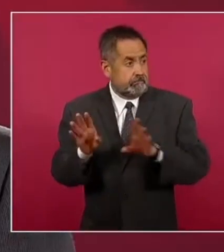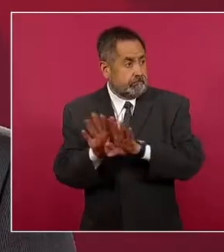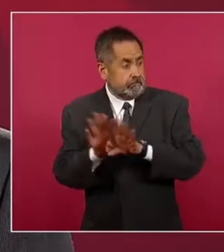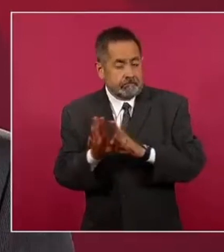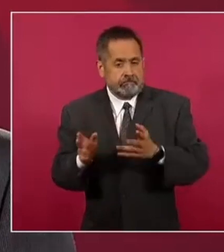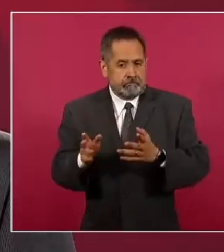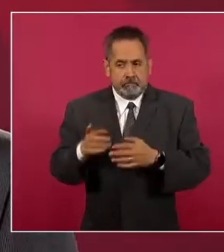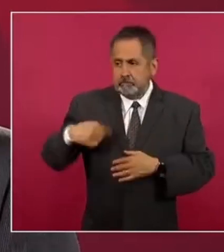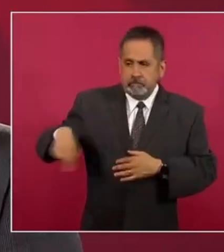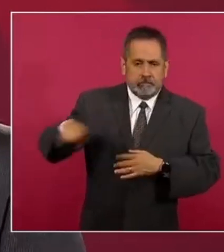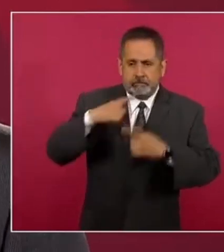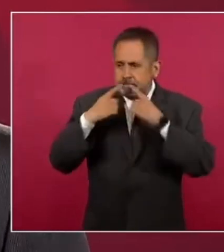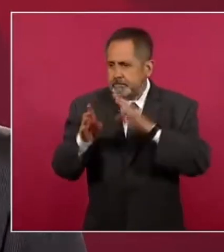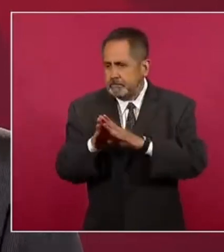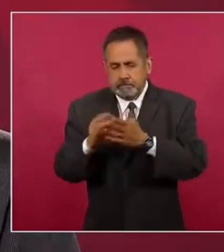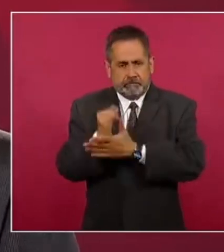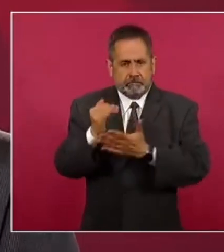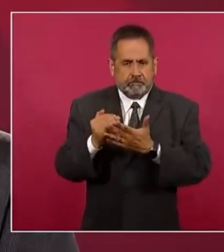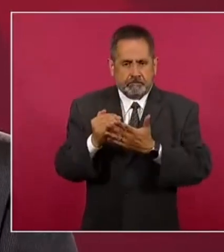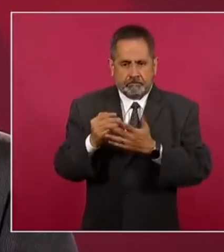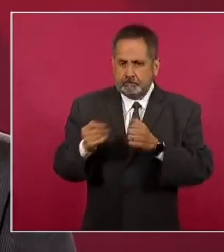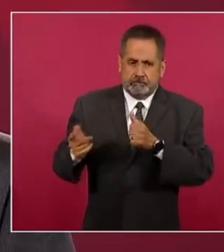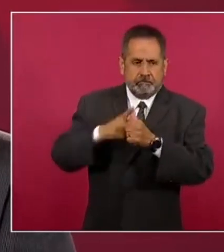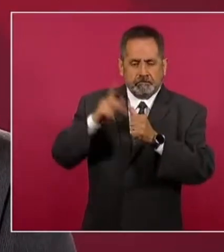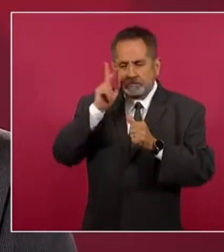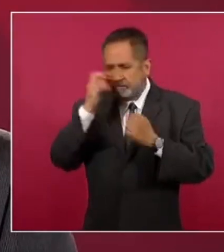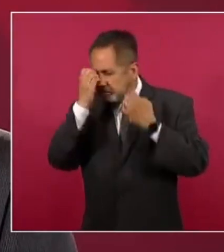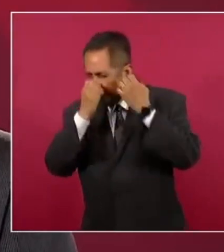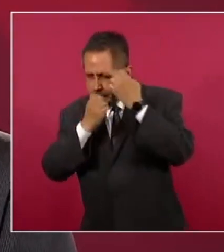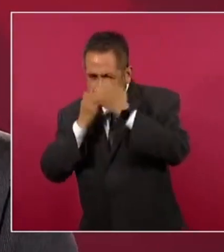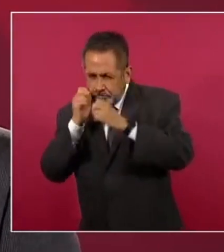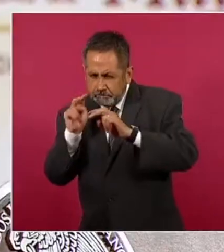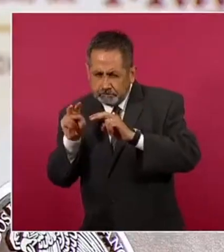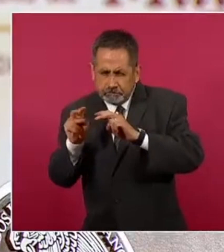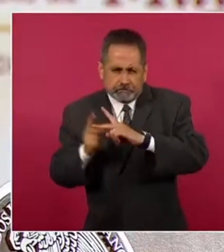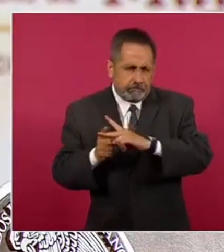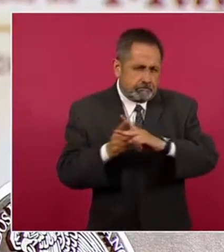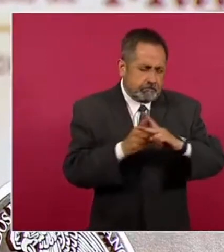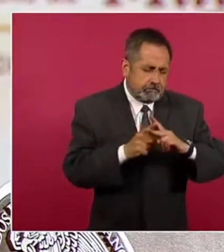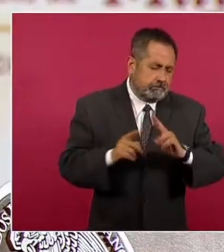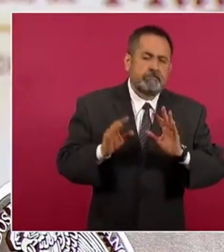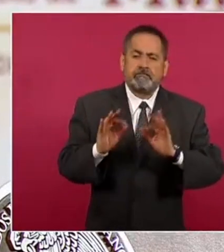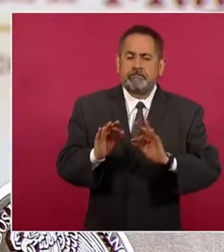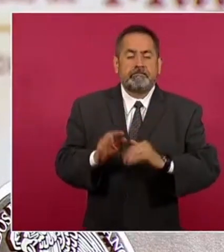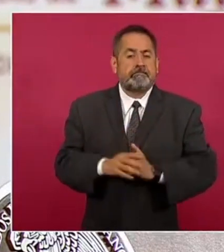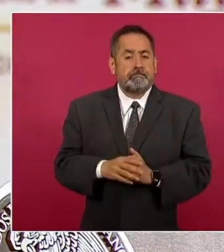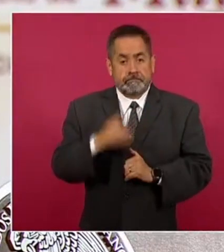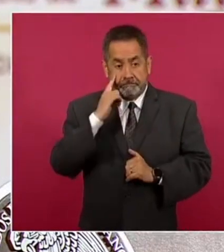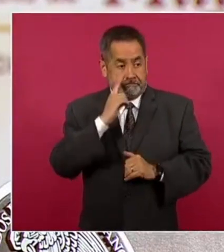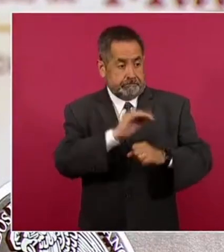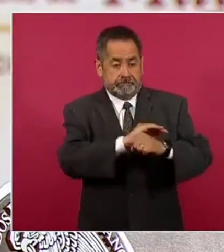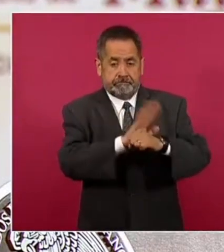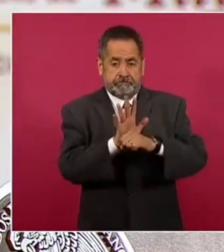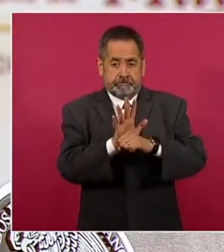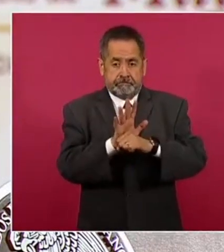decidirlo y tiene que ser con bases científicas, con bases técnicas. Esto es importante porque COVID-19,